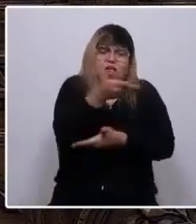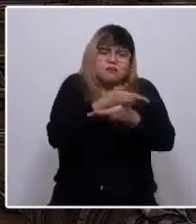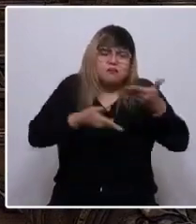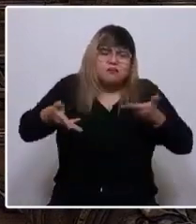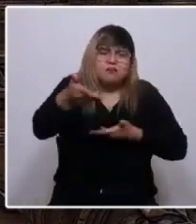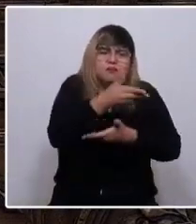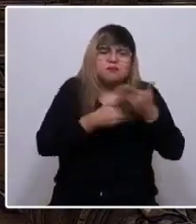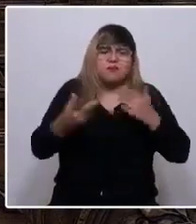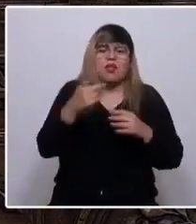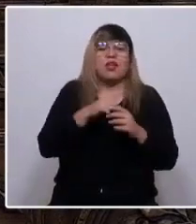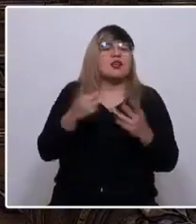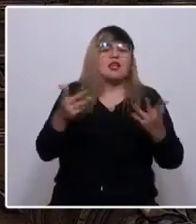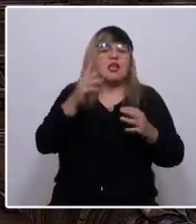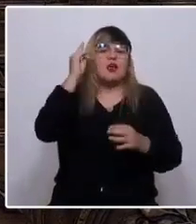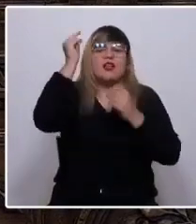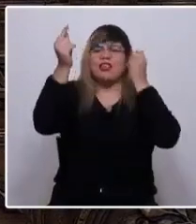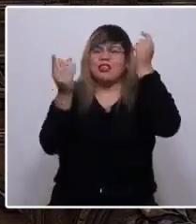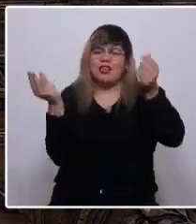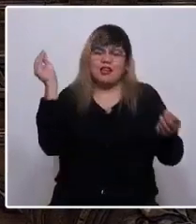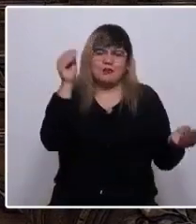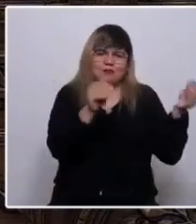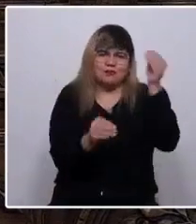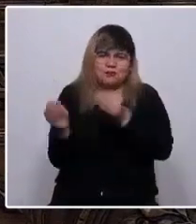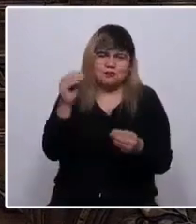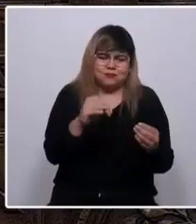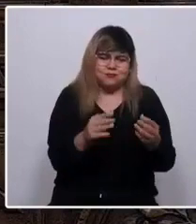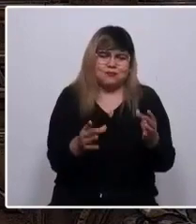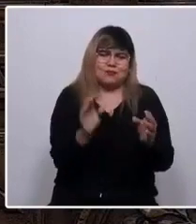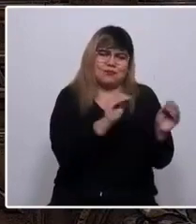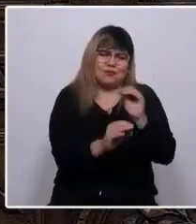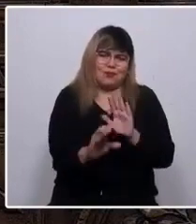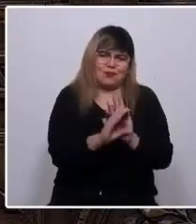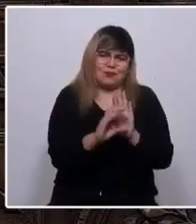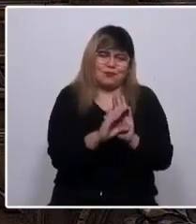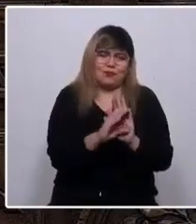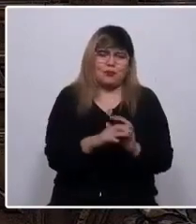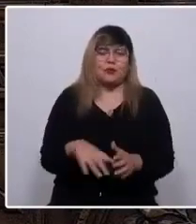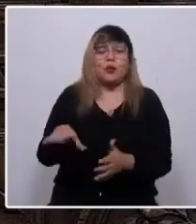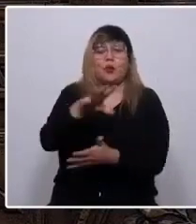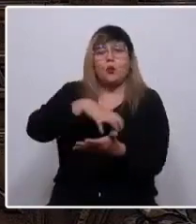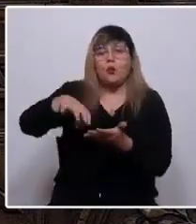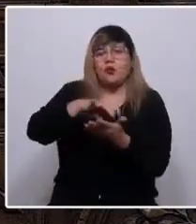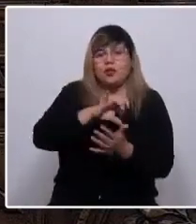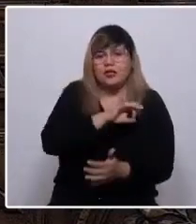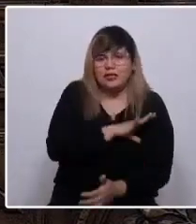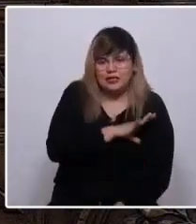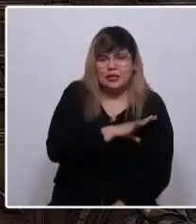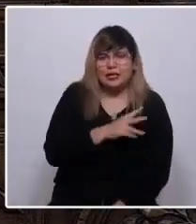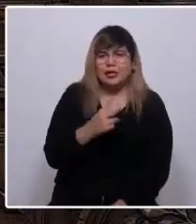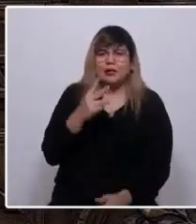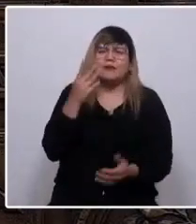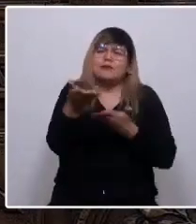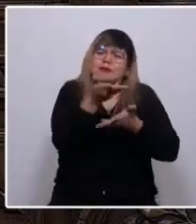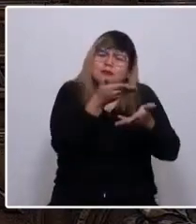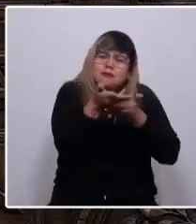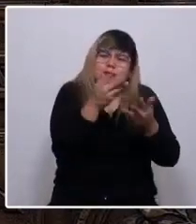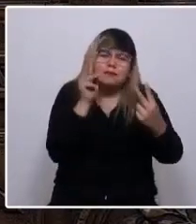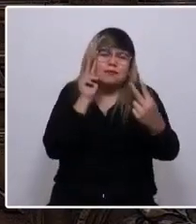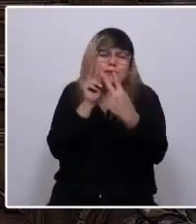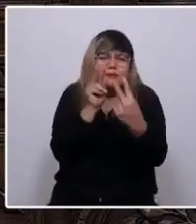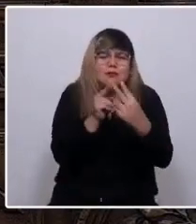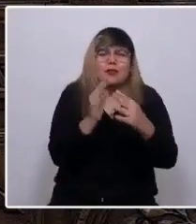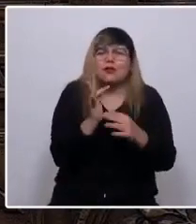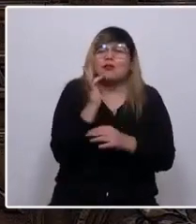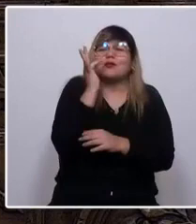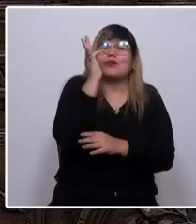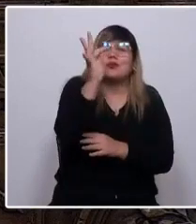fuerza de las ideas. Por favor, colegas, pueblo de Chile, dialoguemos, mirémonos a los ojos y proyectemos